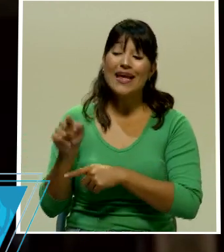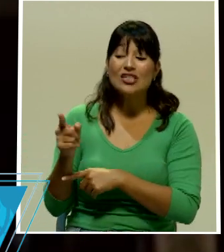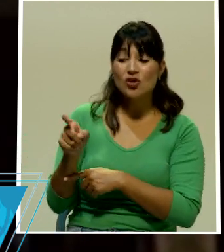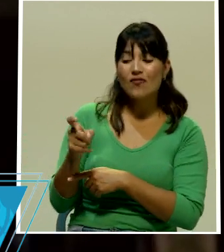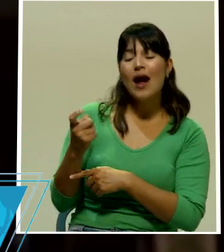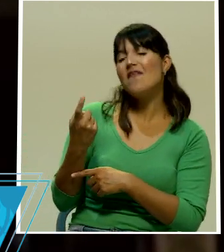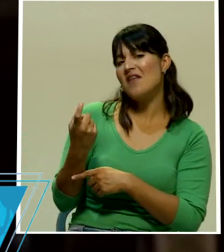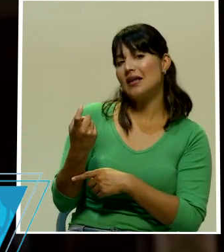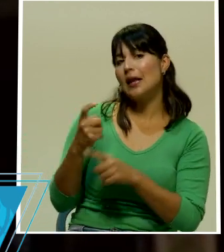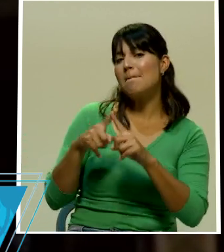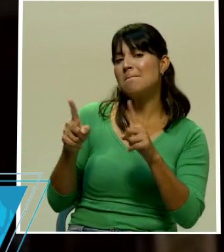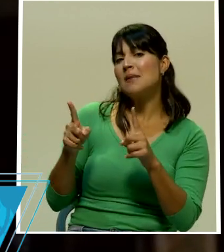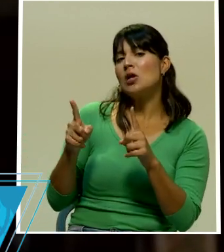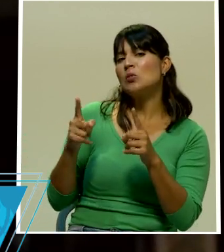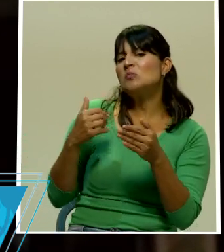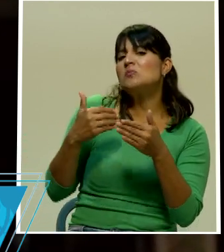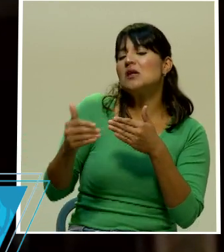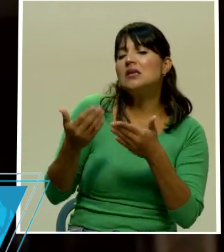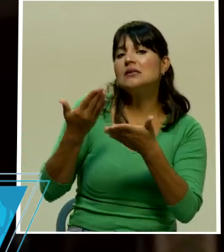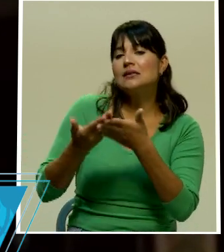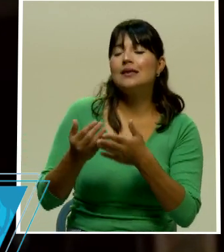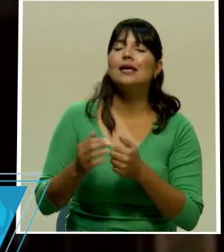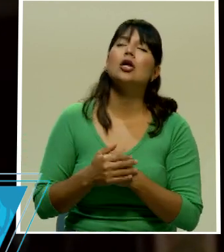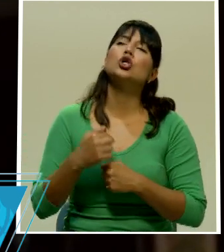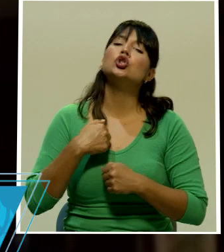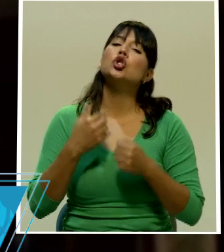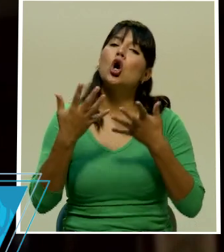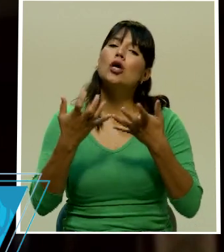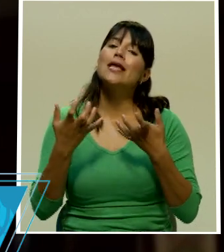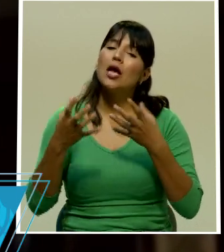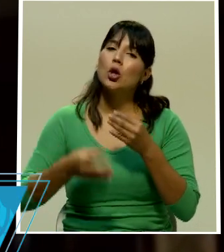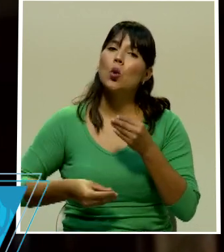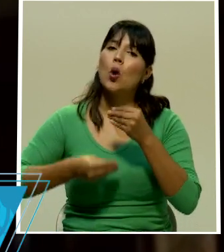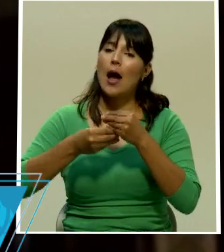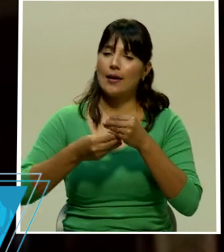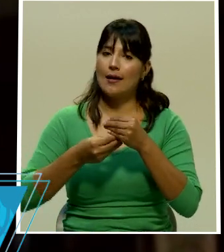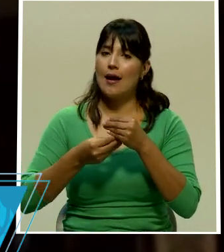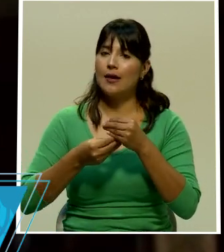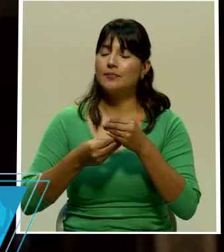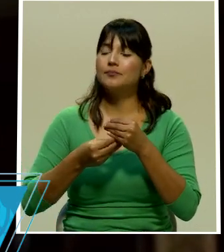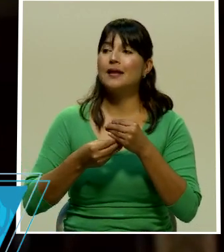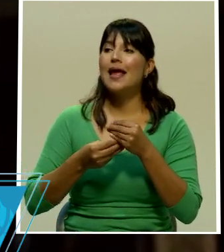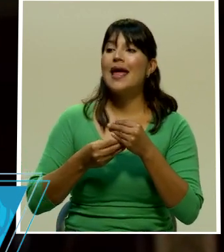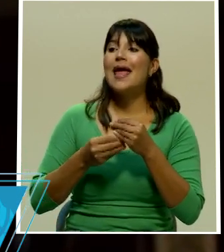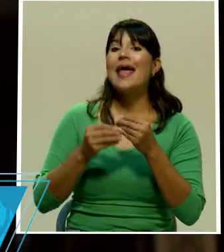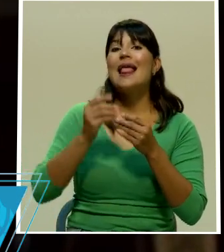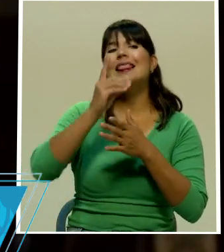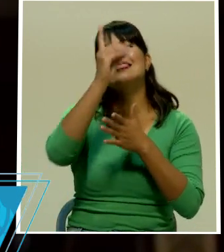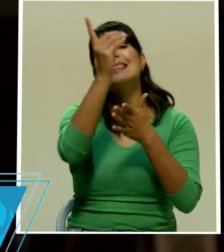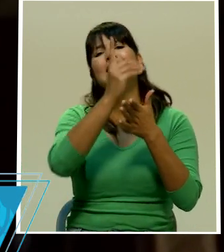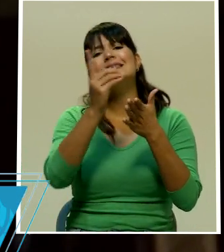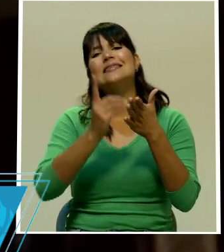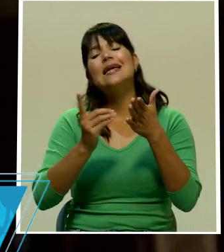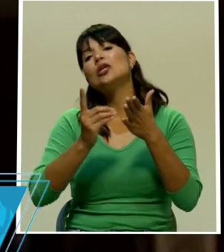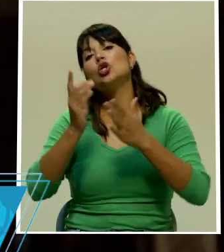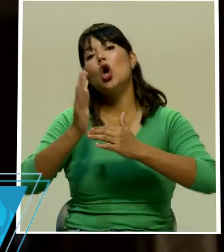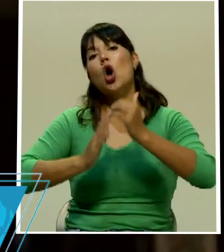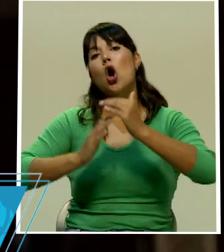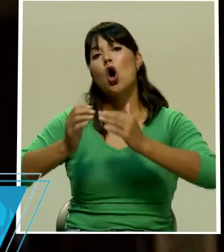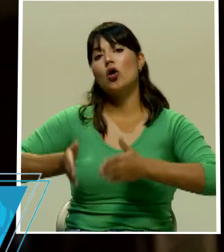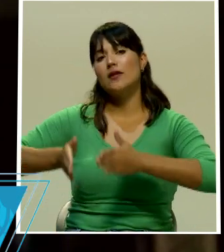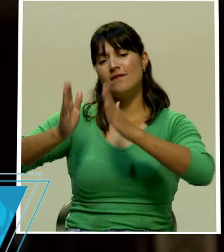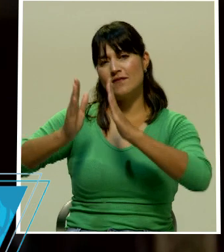quería mencionar Ernesto usted mencionó algo ahora del diseño del edificio viera que la opinión